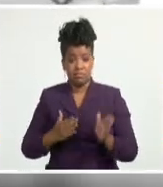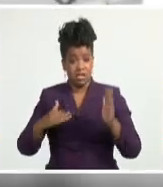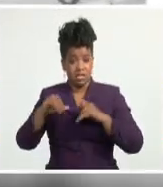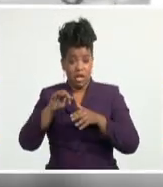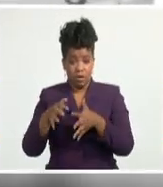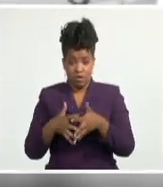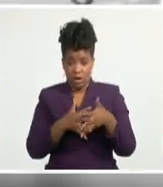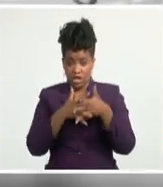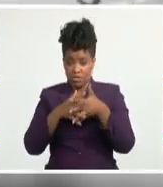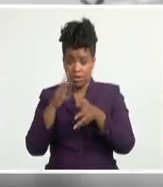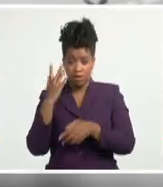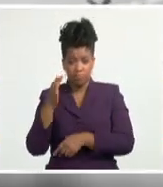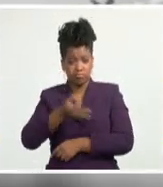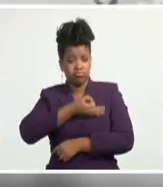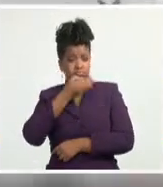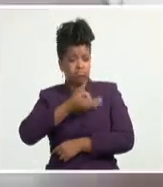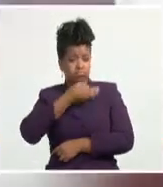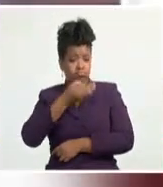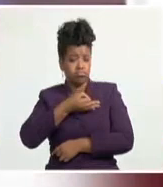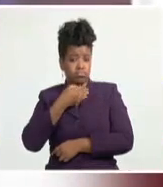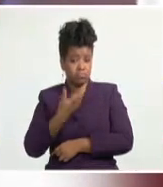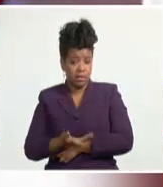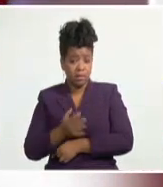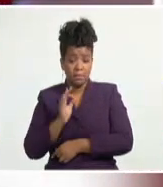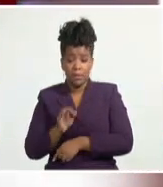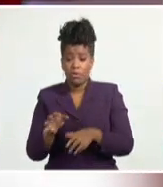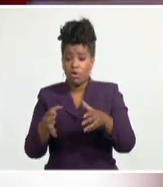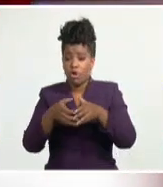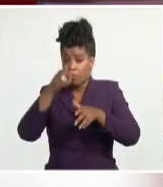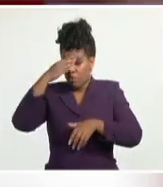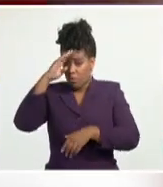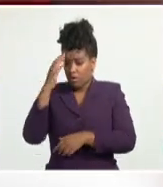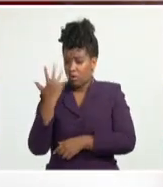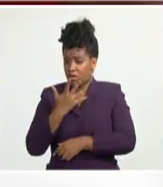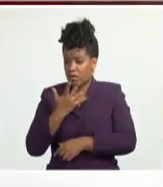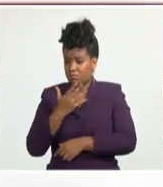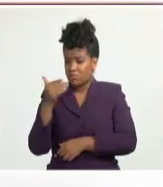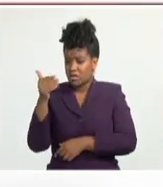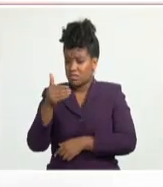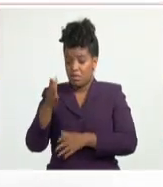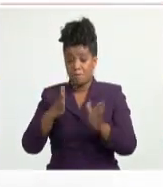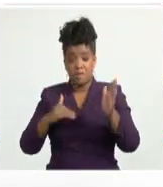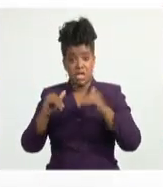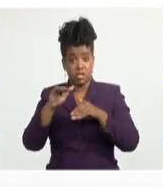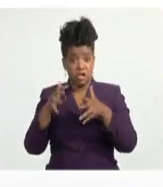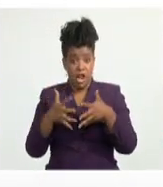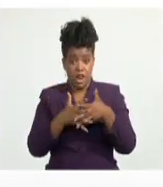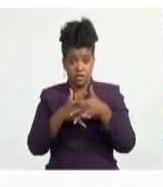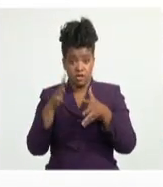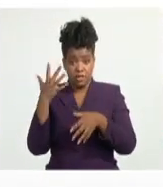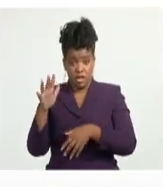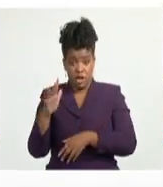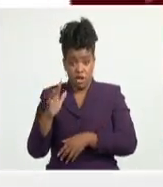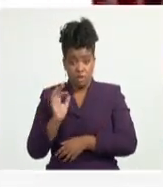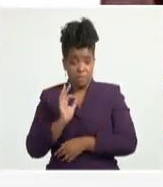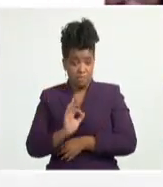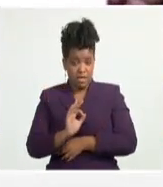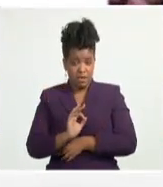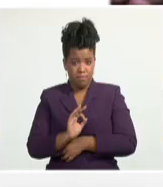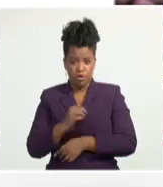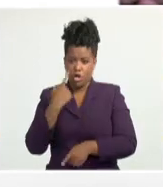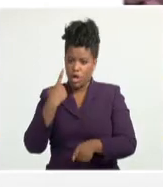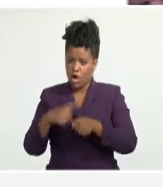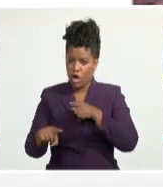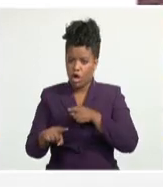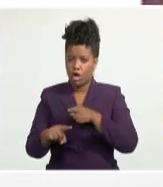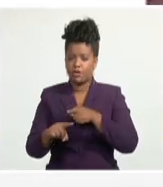delegación cubana estará integrada además por los ministros de Relaciones Exteriores, Bruno Rodríguez Parrilla, de Comercio Exterior e Inversión Extranjera,